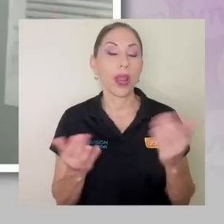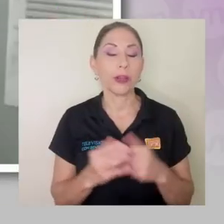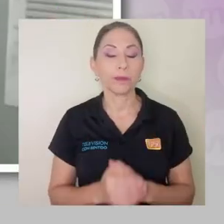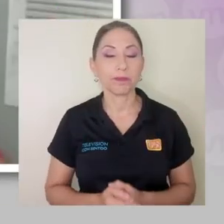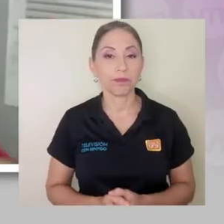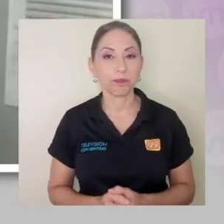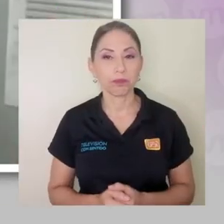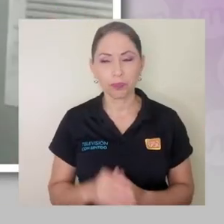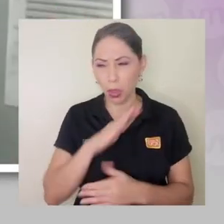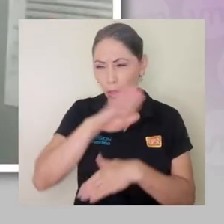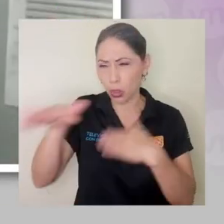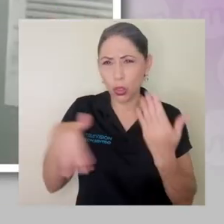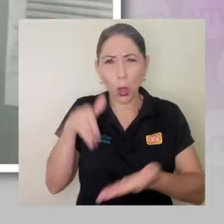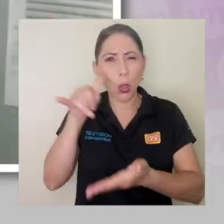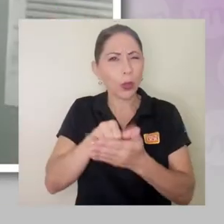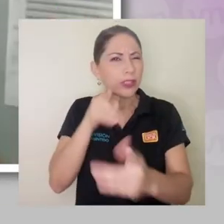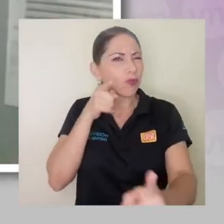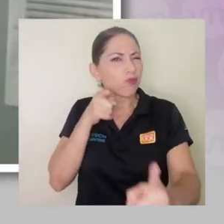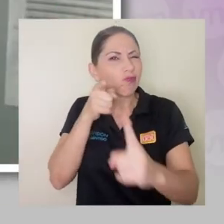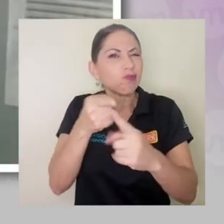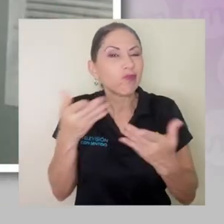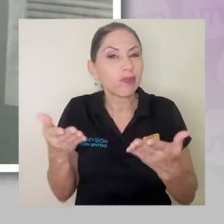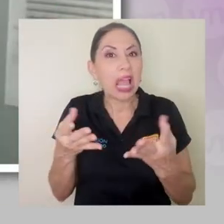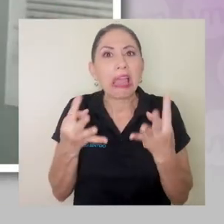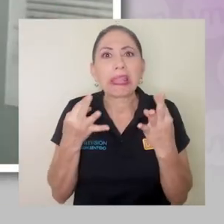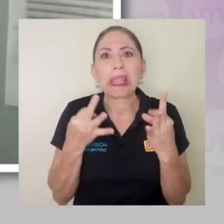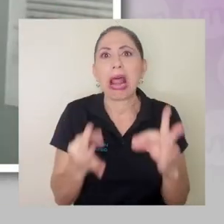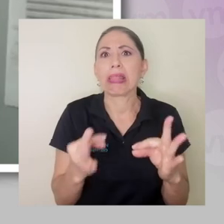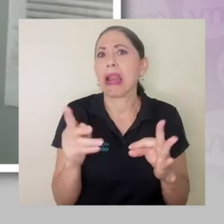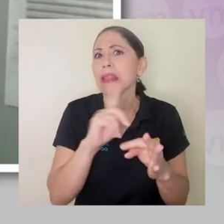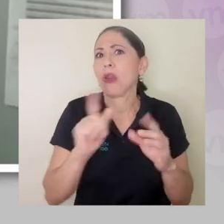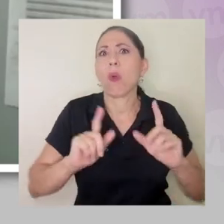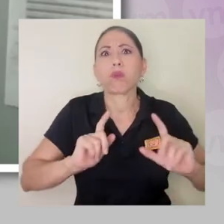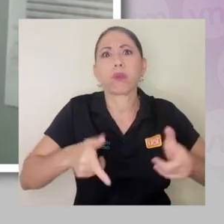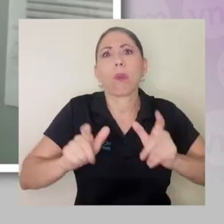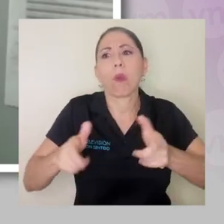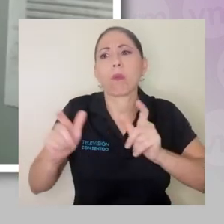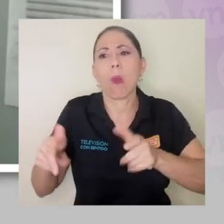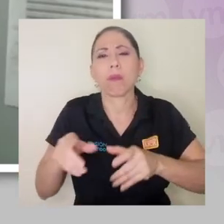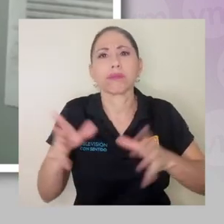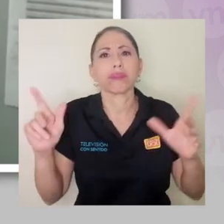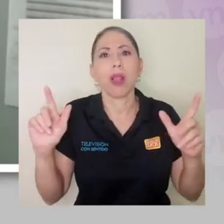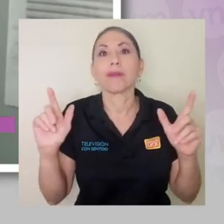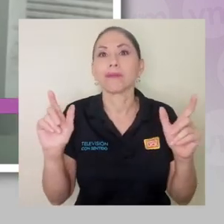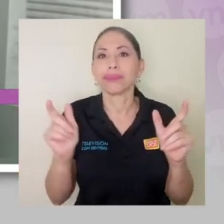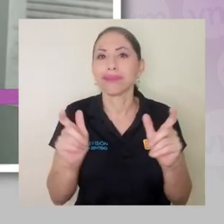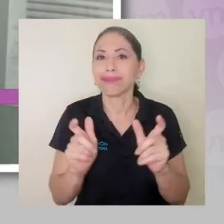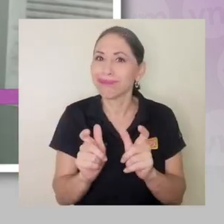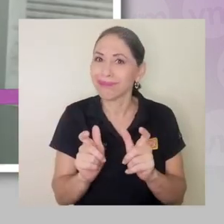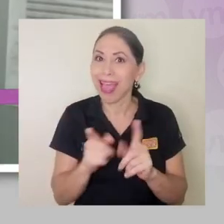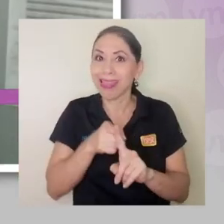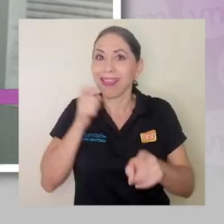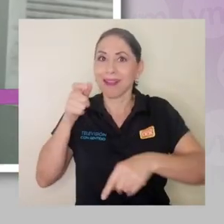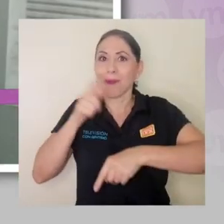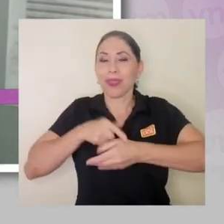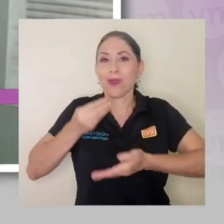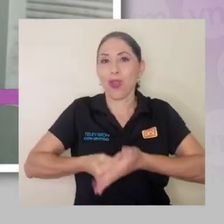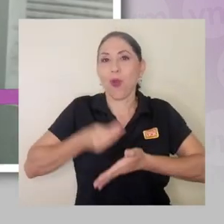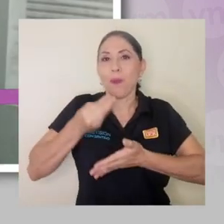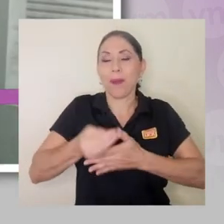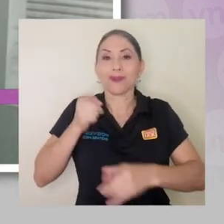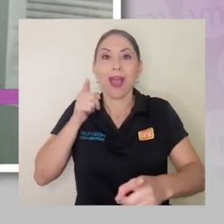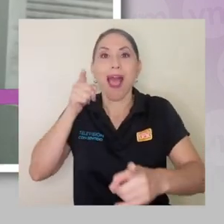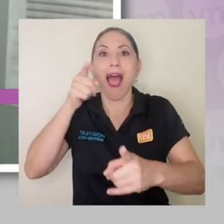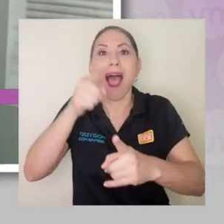Bueno, la idea de todo esto, ¿verdad? Es tratar de desperdiciar lo menos posible, ¿verdad? Desde que estamos comprando hasta que lo